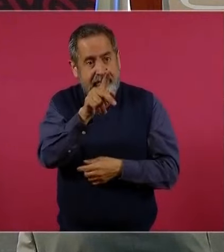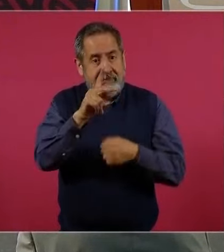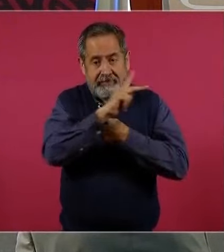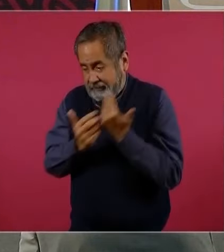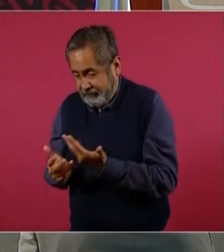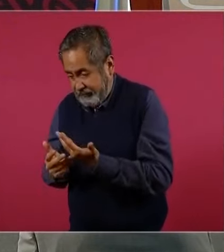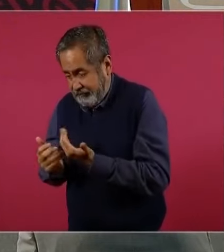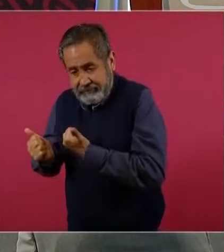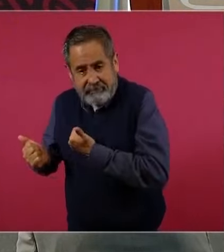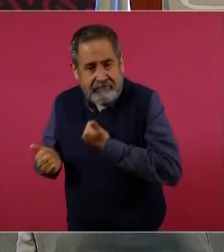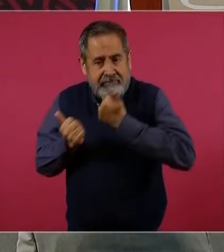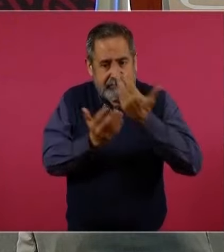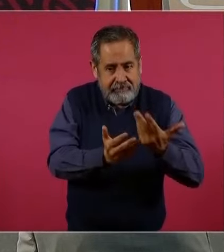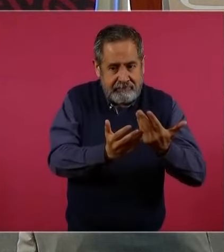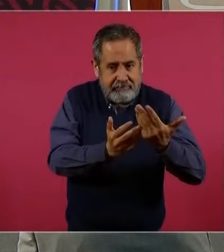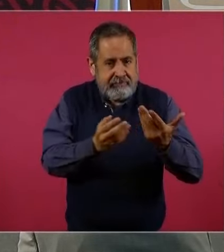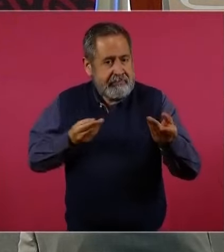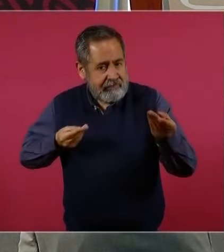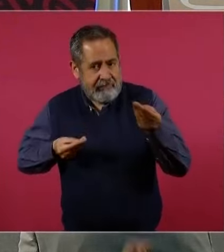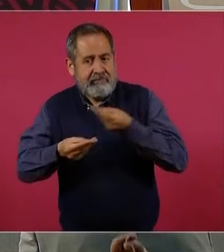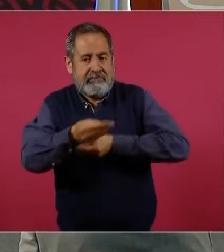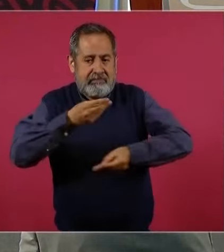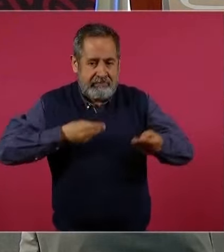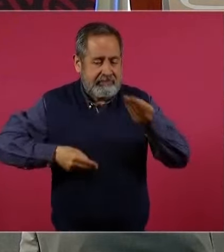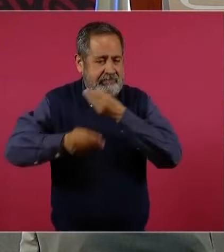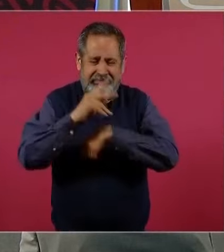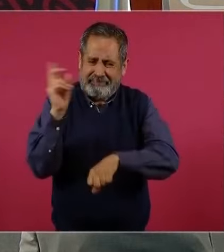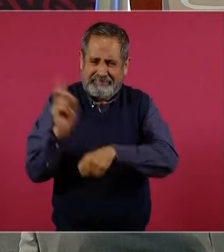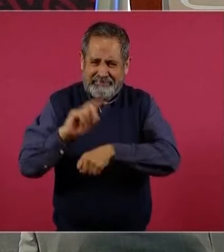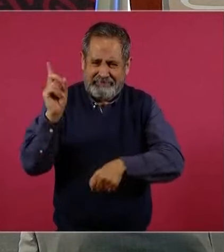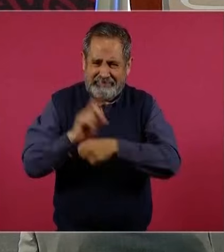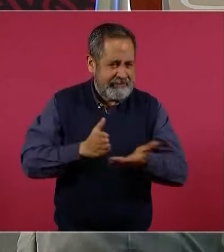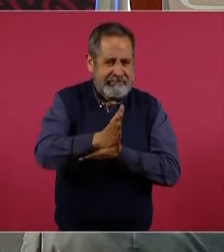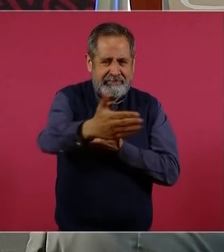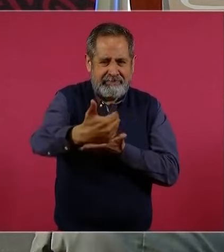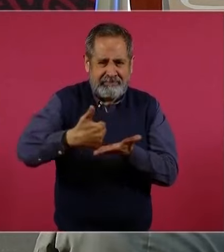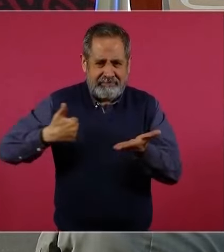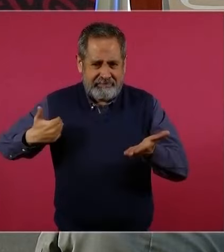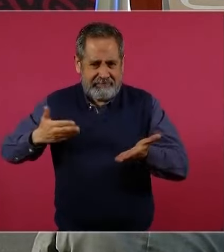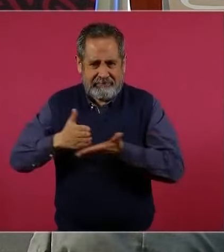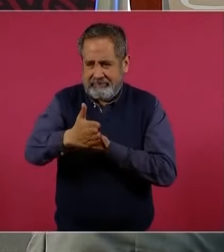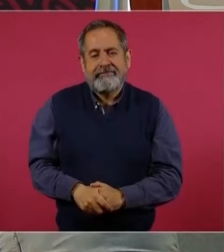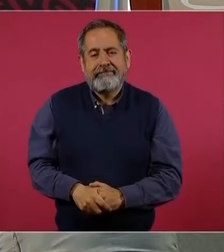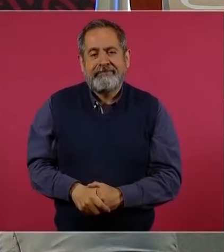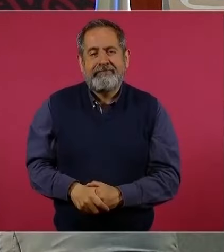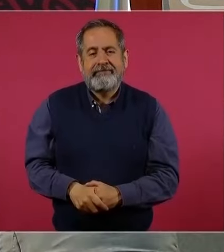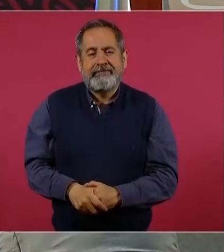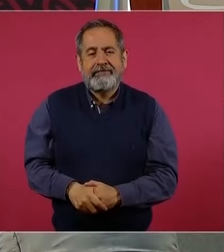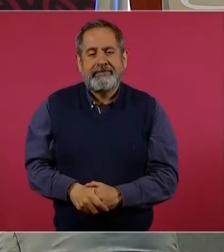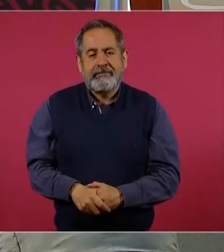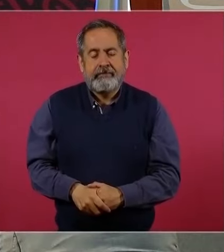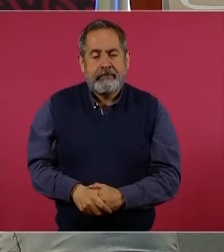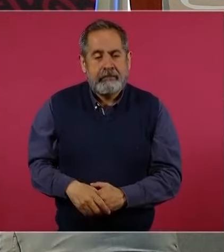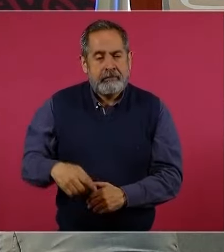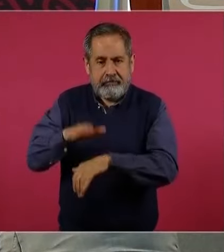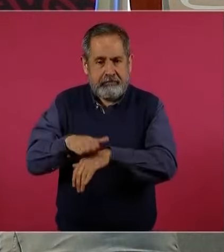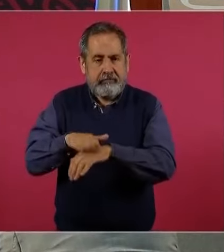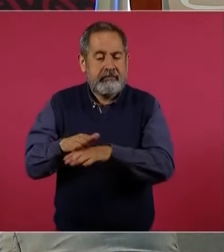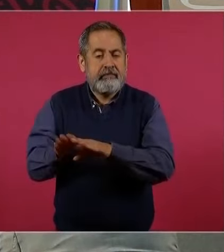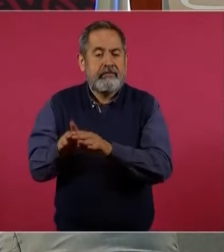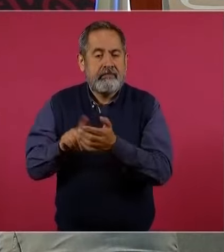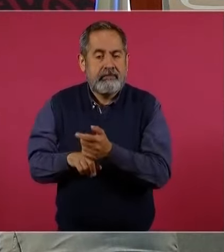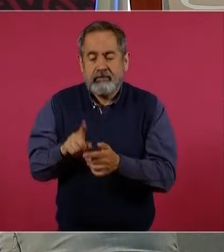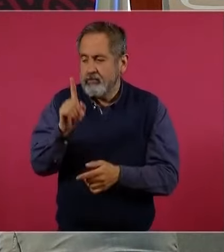país a otro, que diariamente transitan por la línea divisoria en ambas direcciones. Considero que